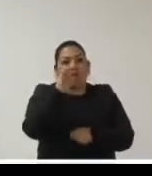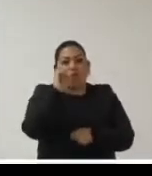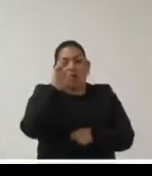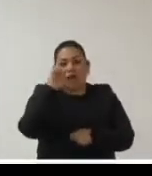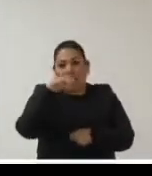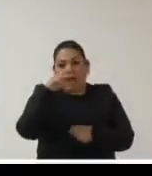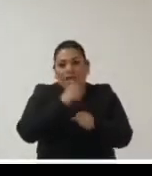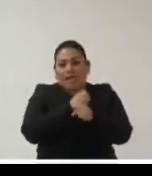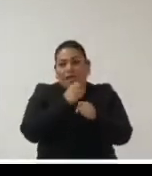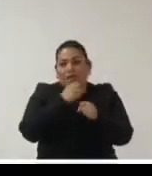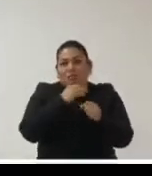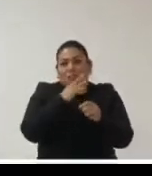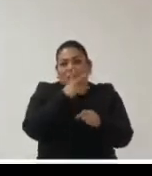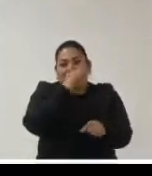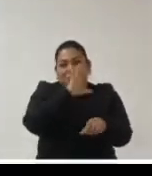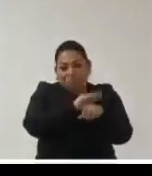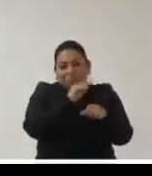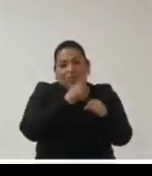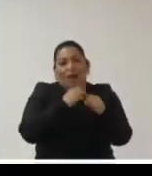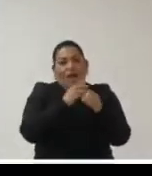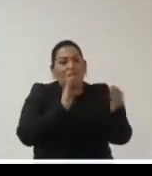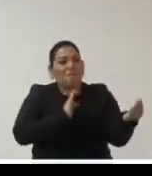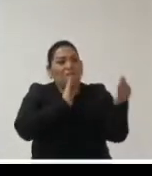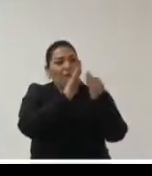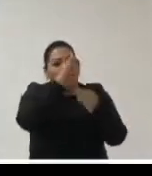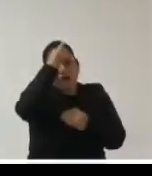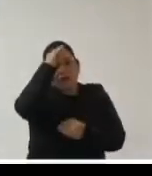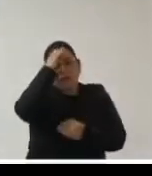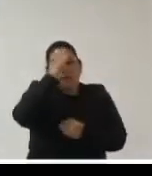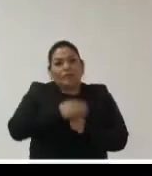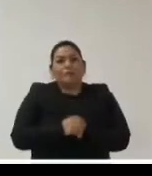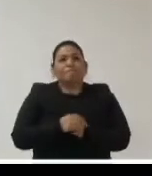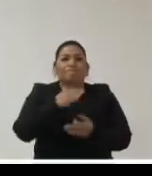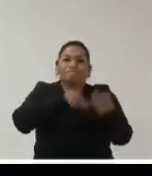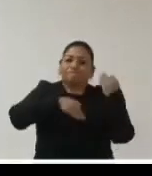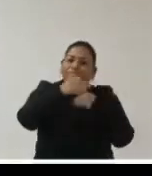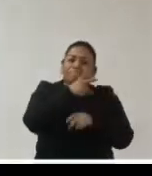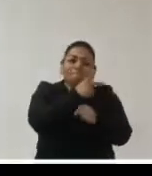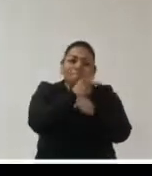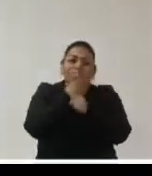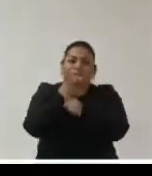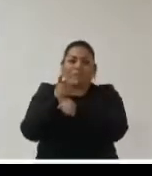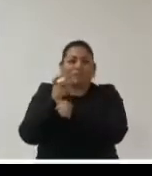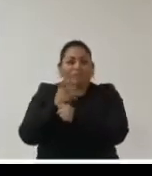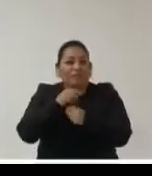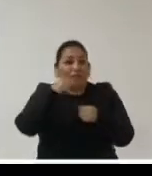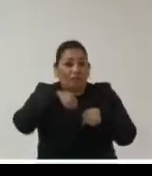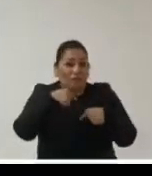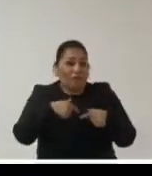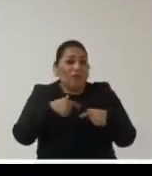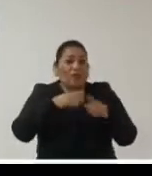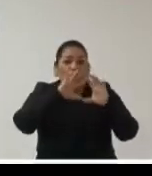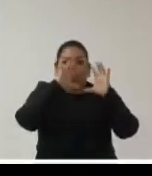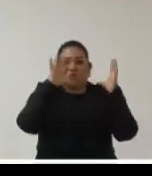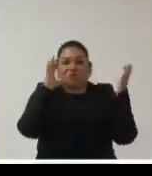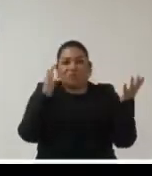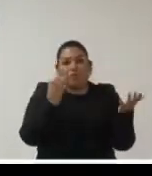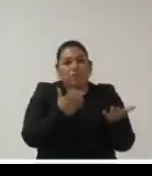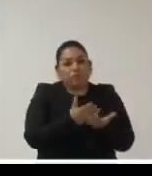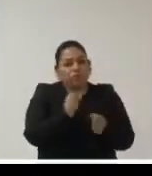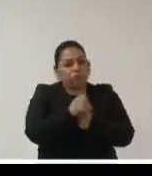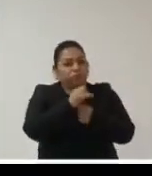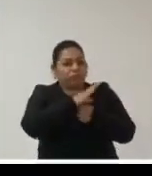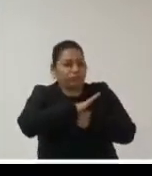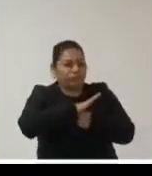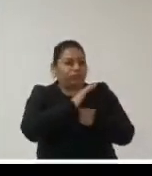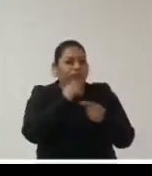oportunidad de poder acercarnos a reflexiones que yo creo que a todos nos convocan hemos pasado una situación que probablemente en